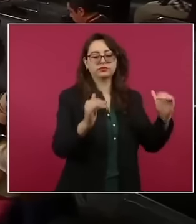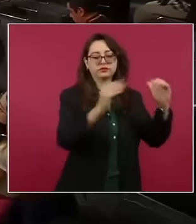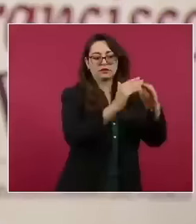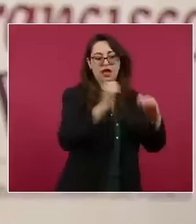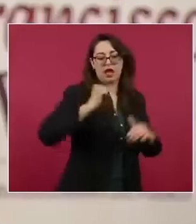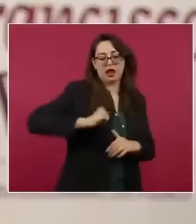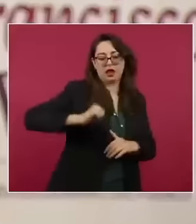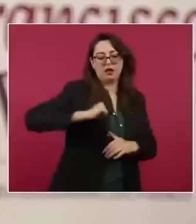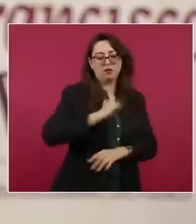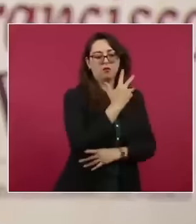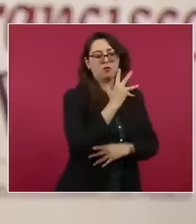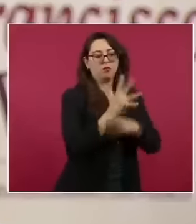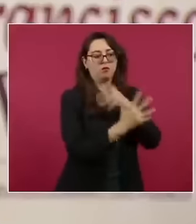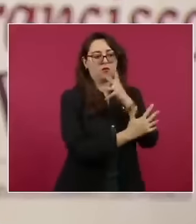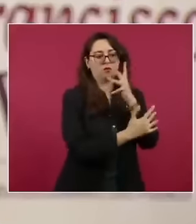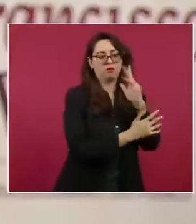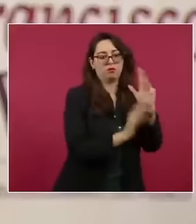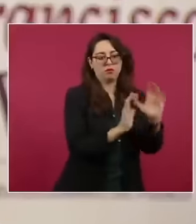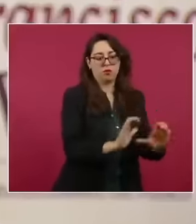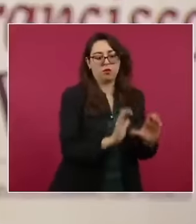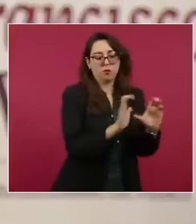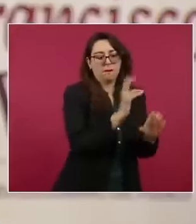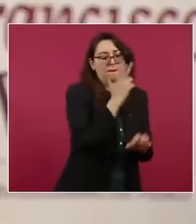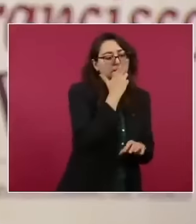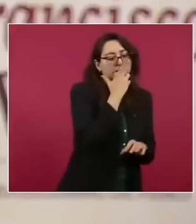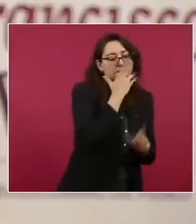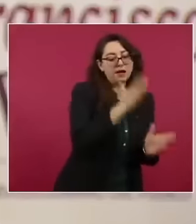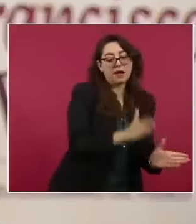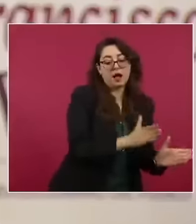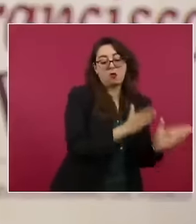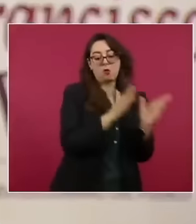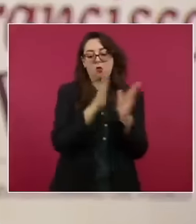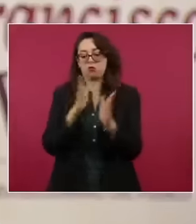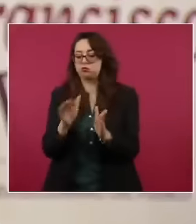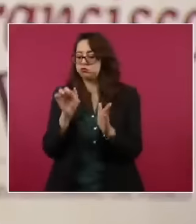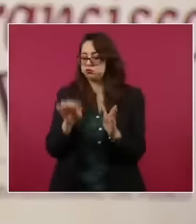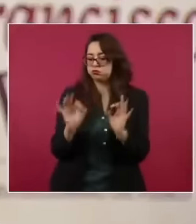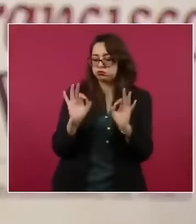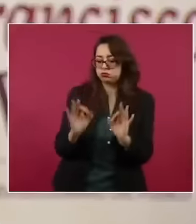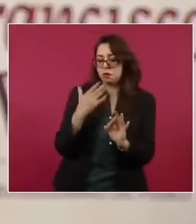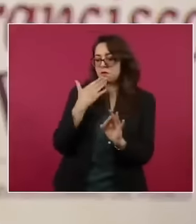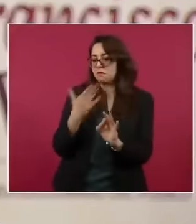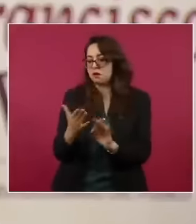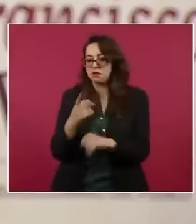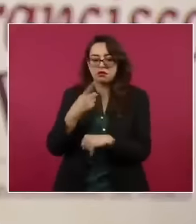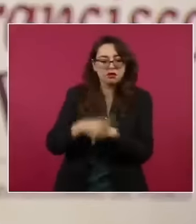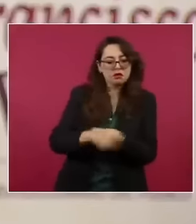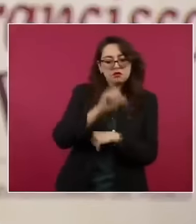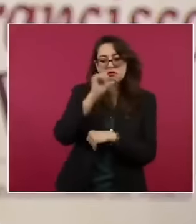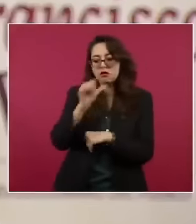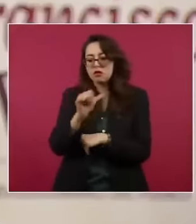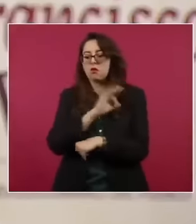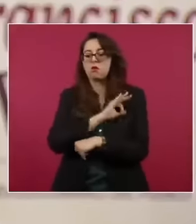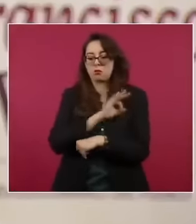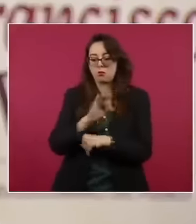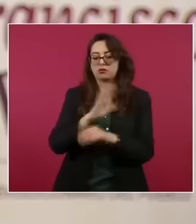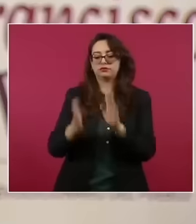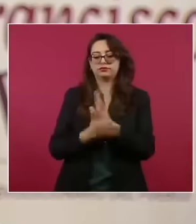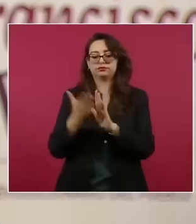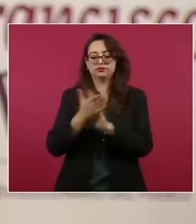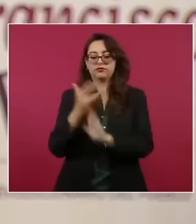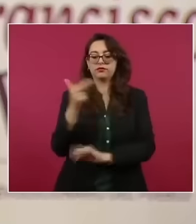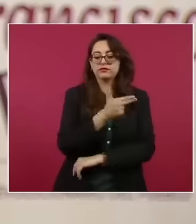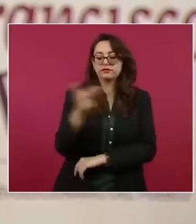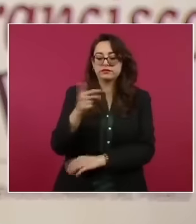encuentra fuera del polígono de protección de monumentos arqueológicos de Chichen Itza y se sembrarán más de 5 mil